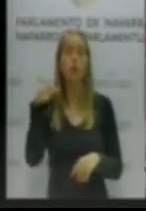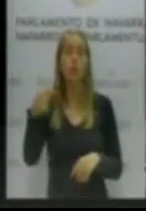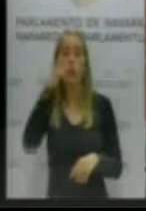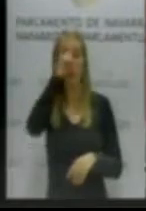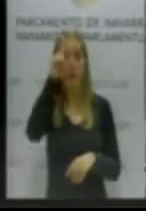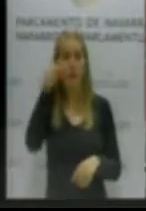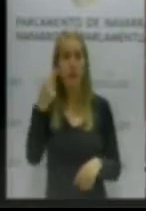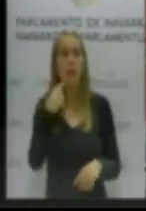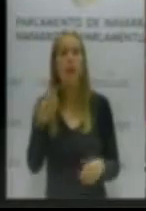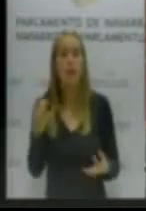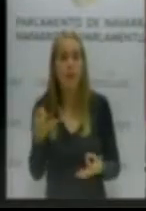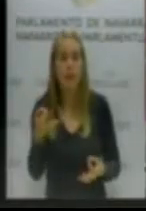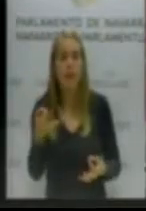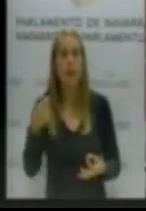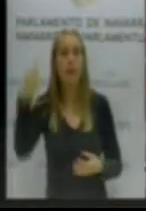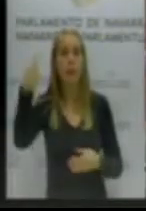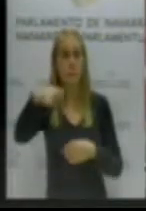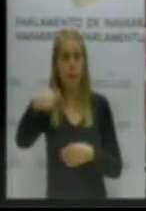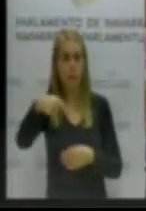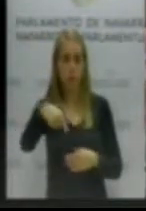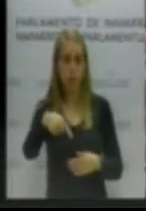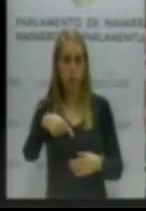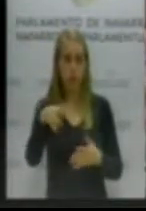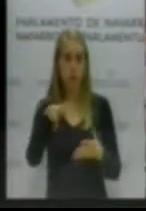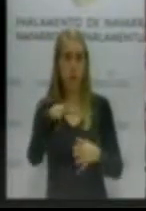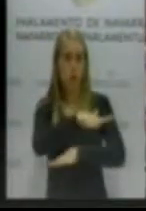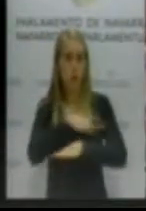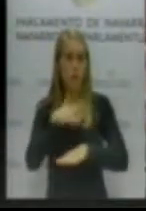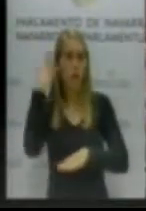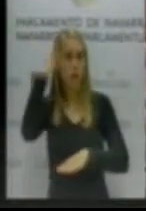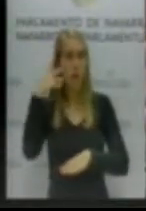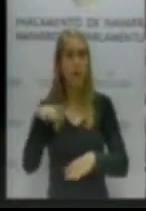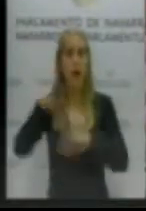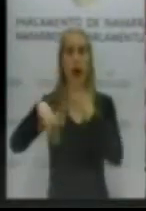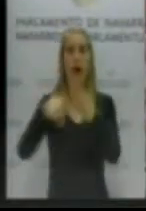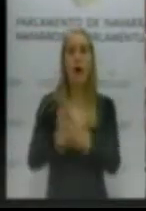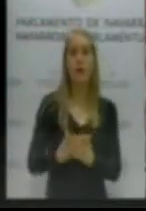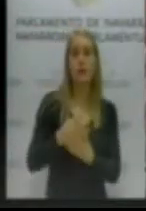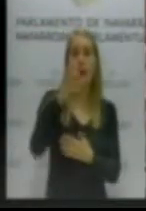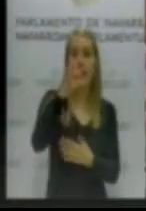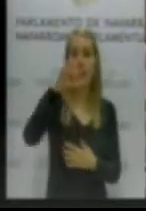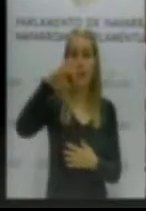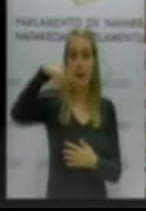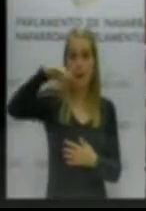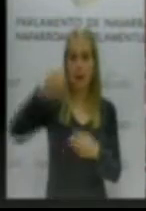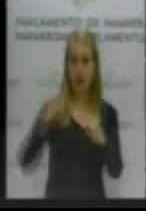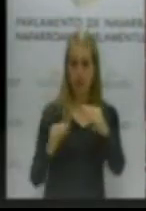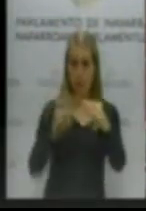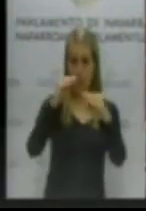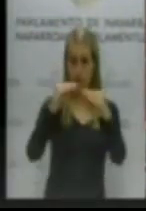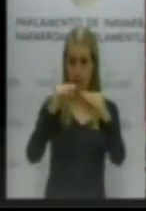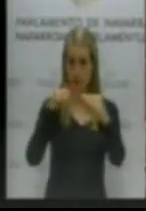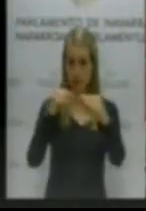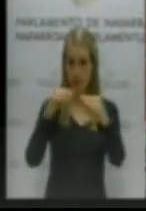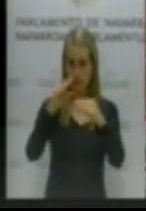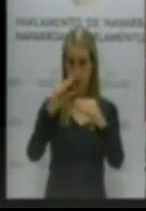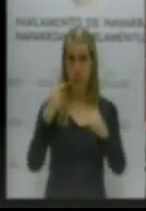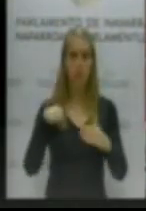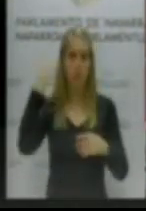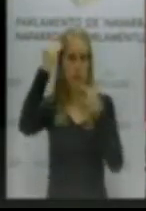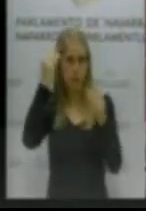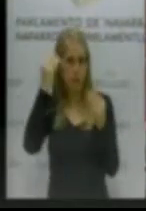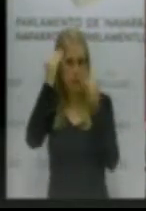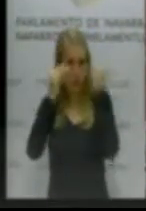decía que las pensiones se habían incrementado por el gobierno de Navarra hasta el SMI. Está claro que se había equivocado.